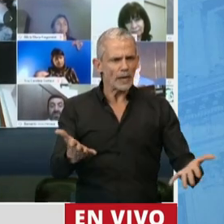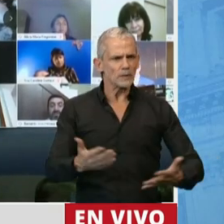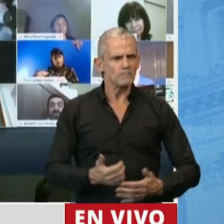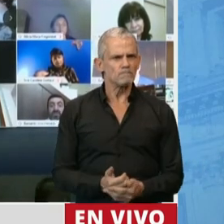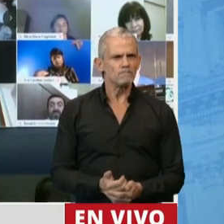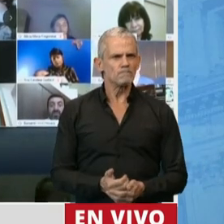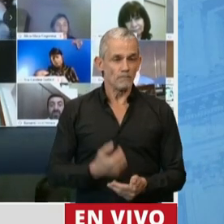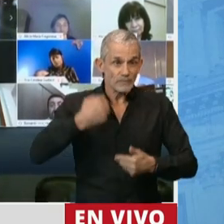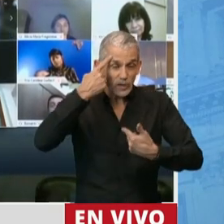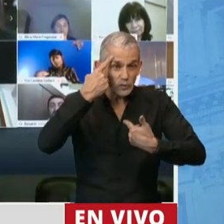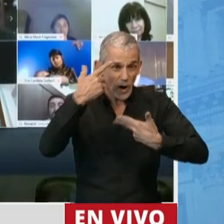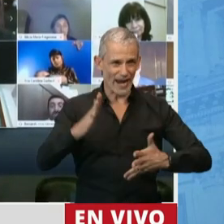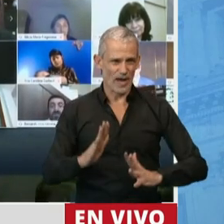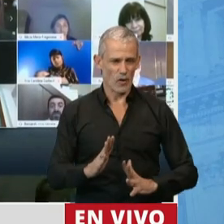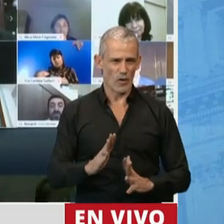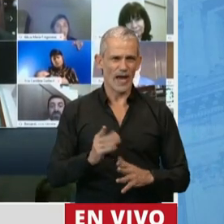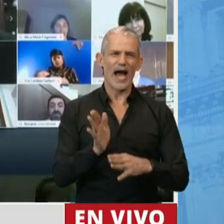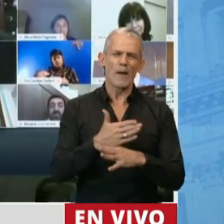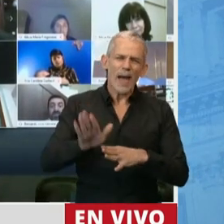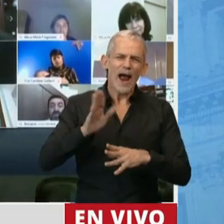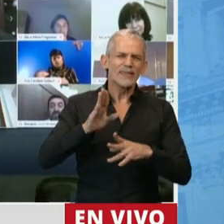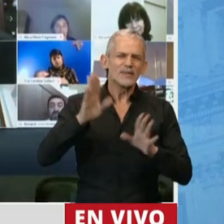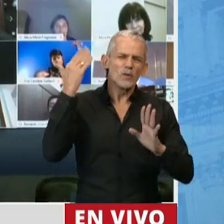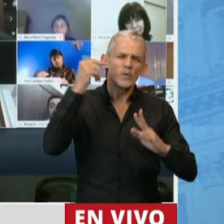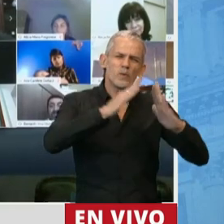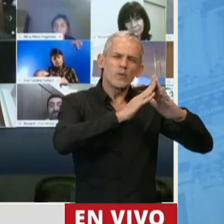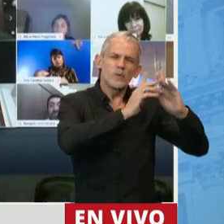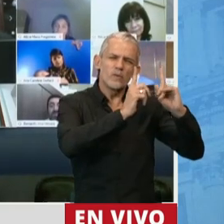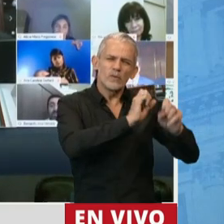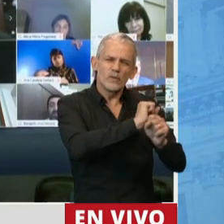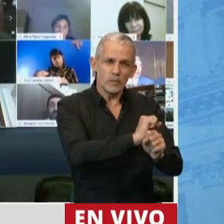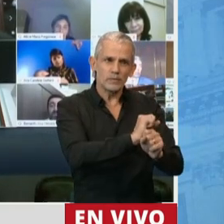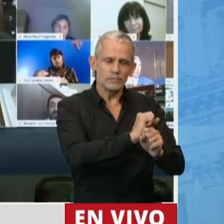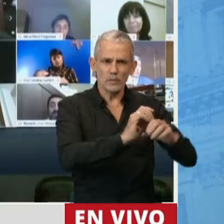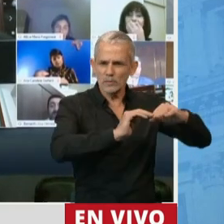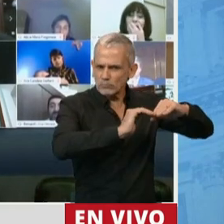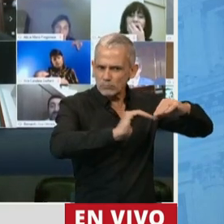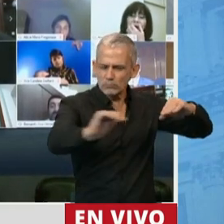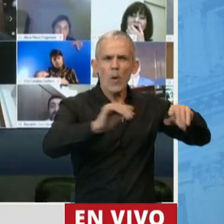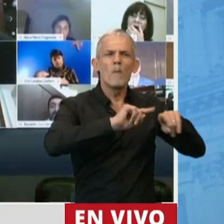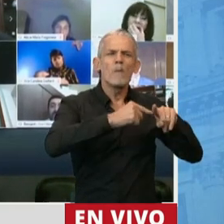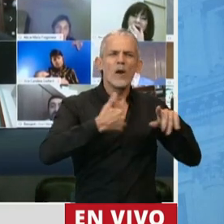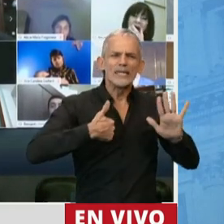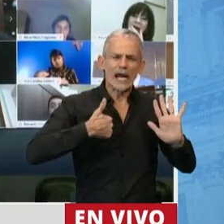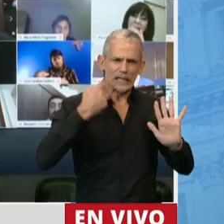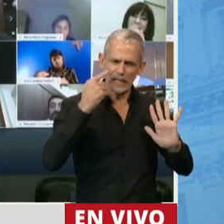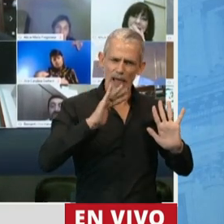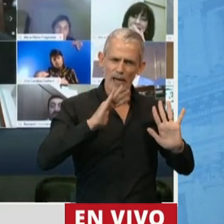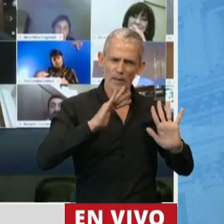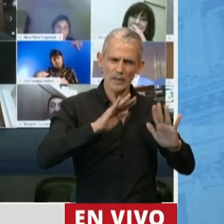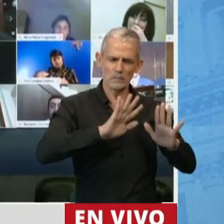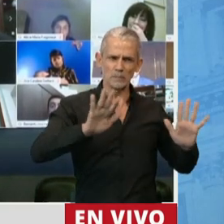y creo que aparte de aquella cuarentena fue transversal a lo que es la política argentina, así que